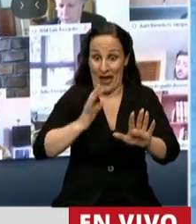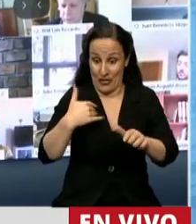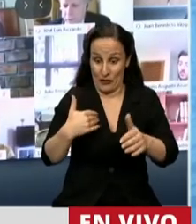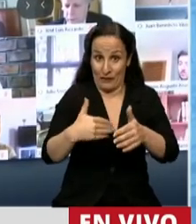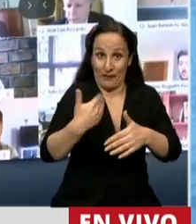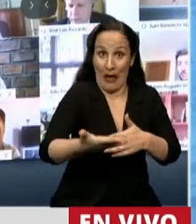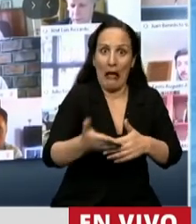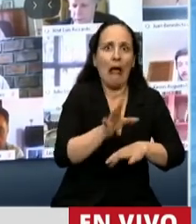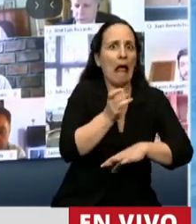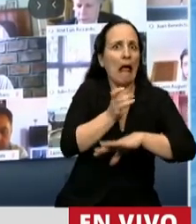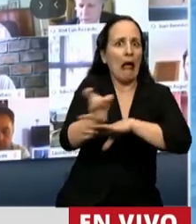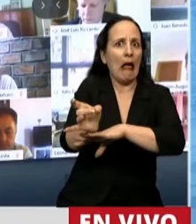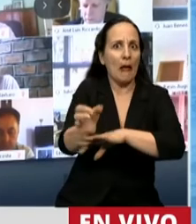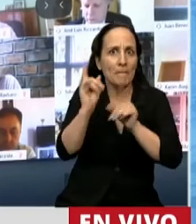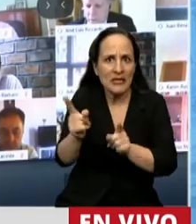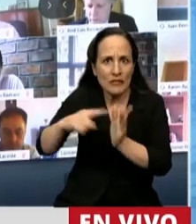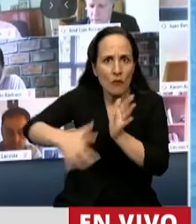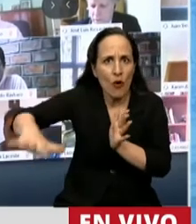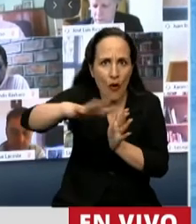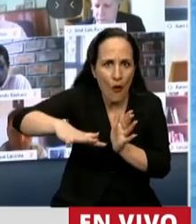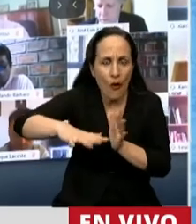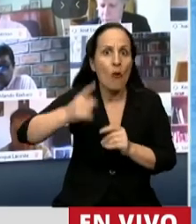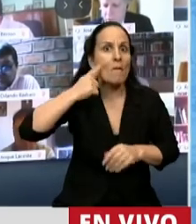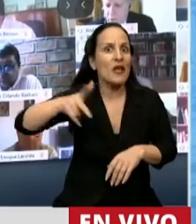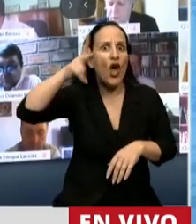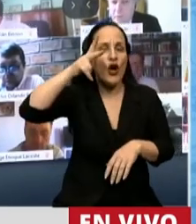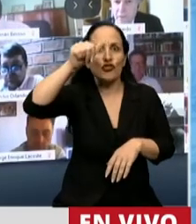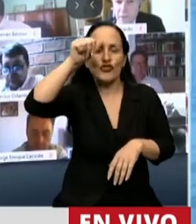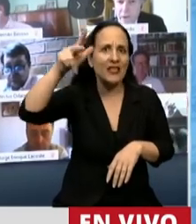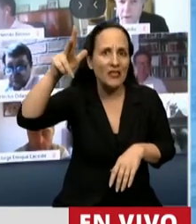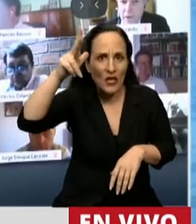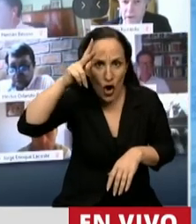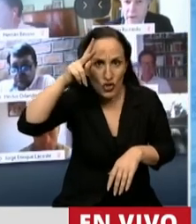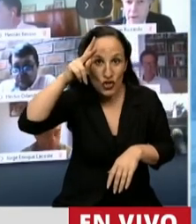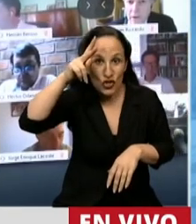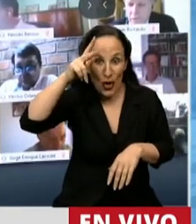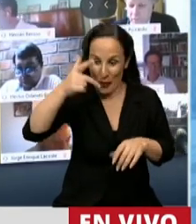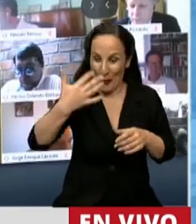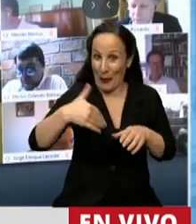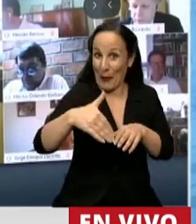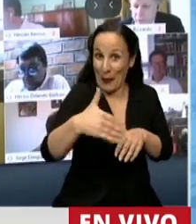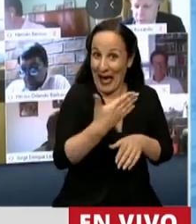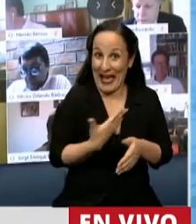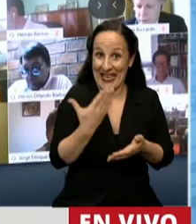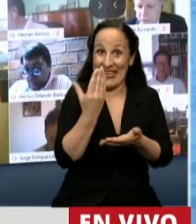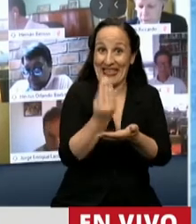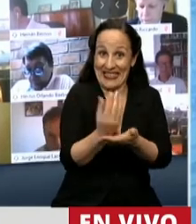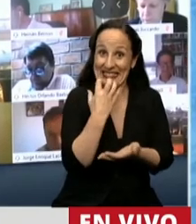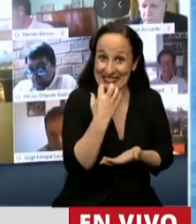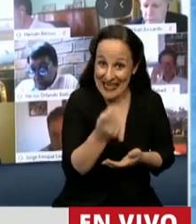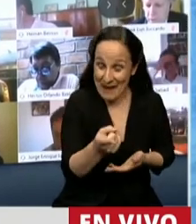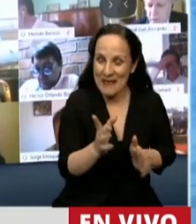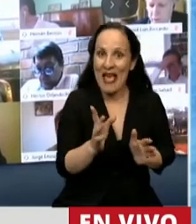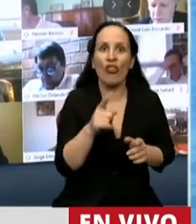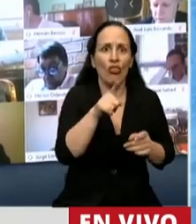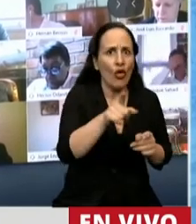llegaba el ferrocarril. Y en 1868, nueve días antes de asumir la presidencia, Sarmiento se